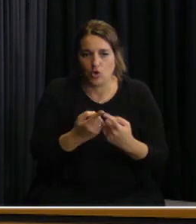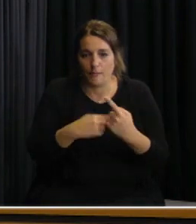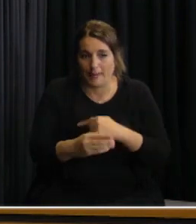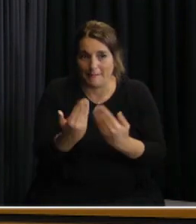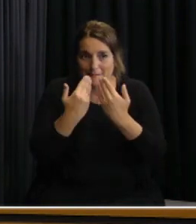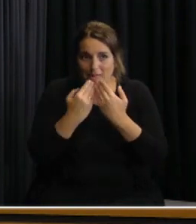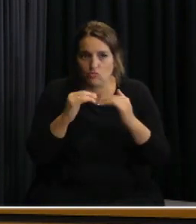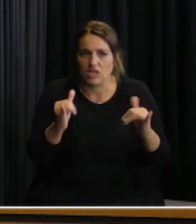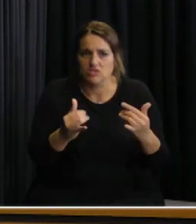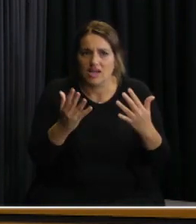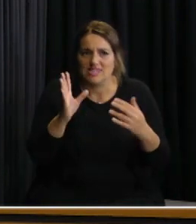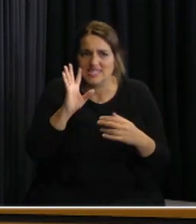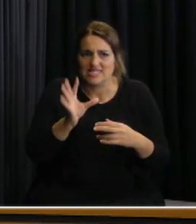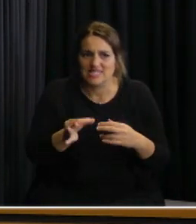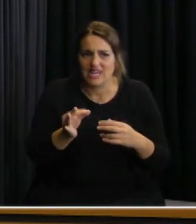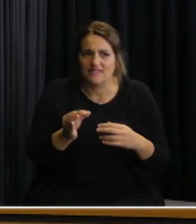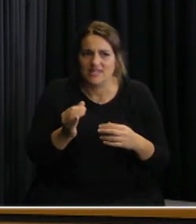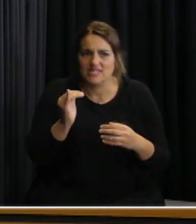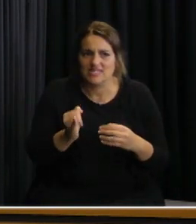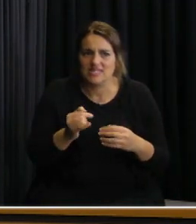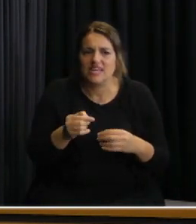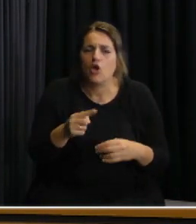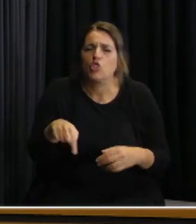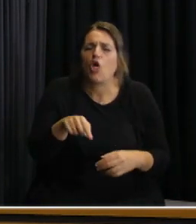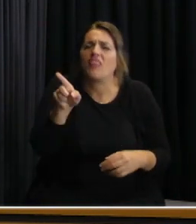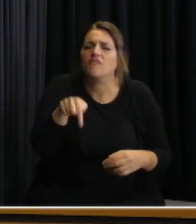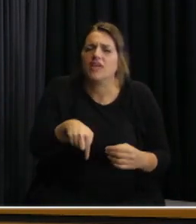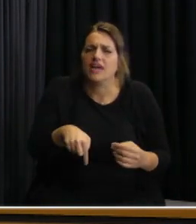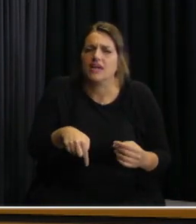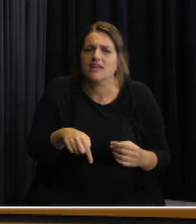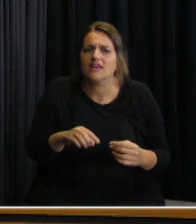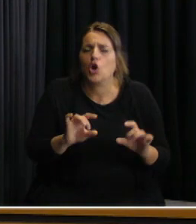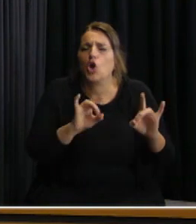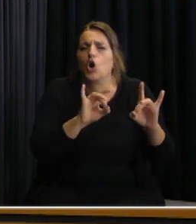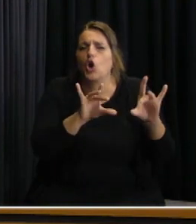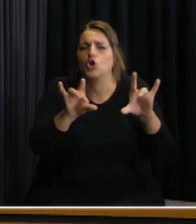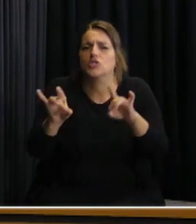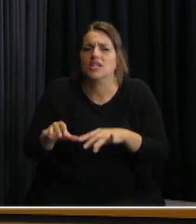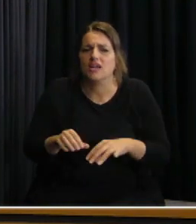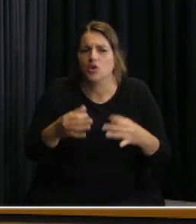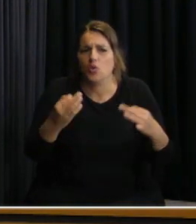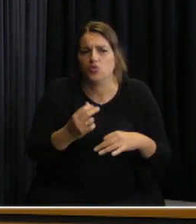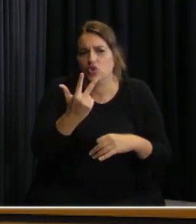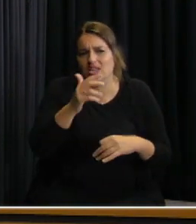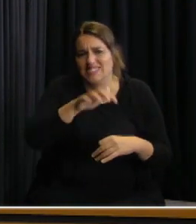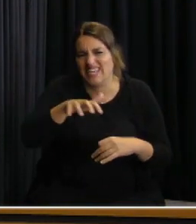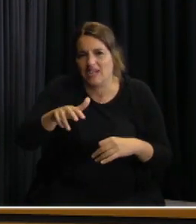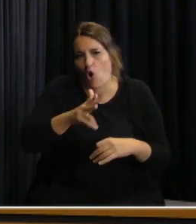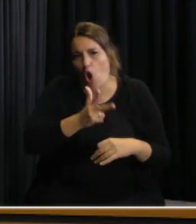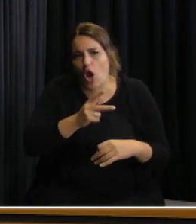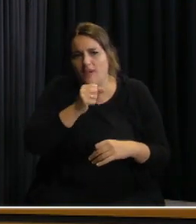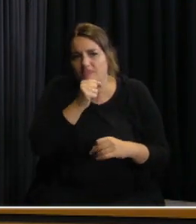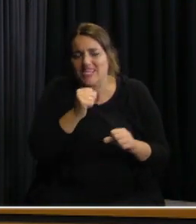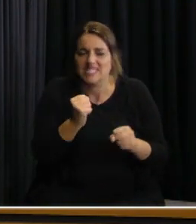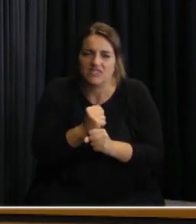es está detectado ya de dónde surgió el contagio en estos tres residenciales si es de